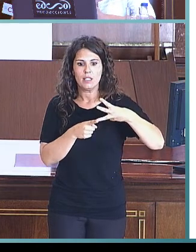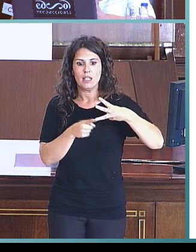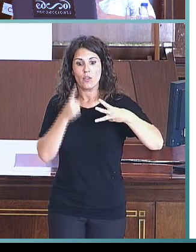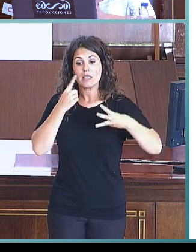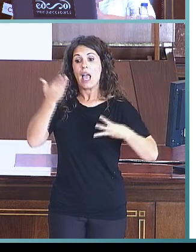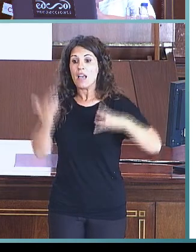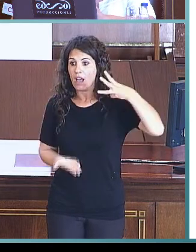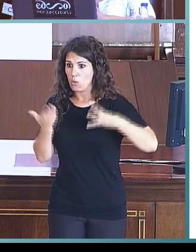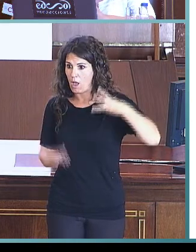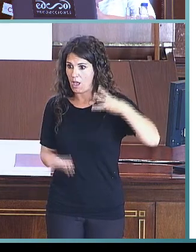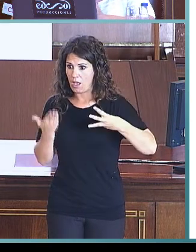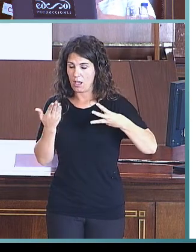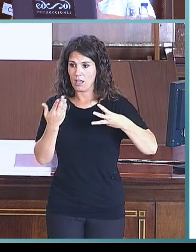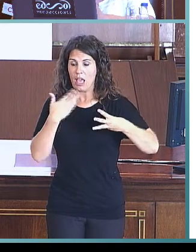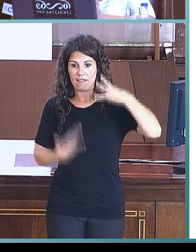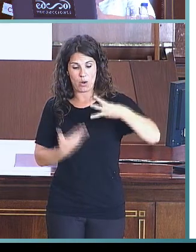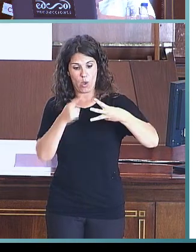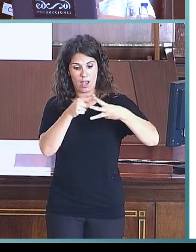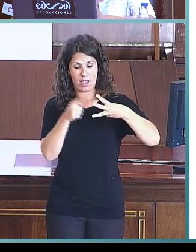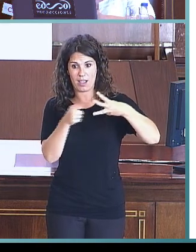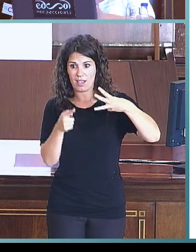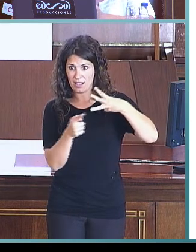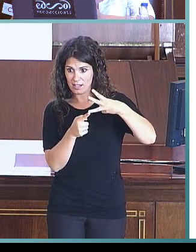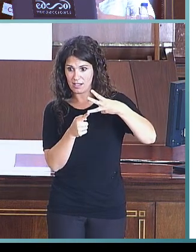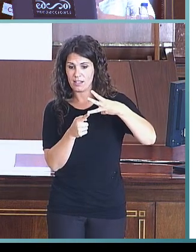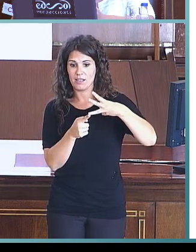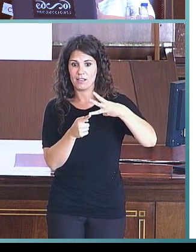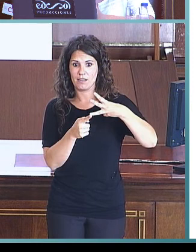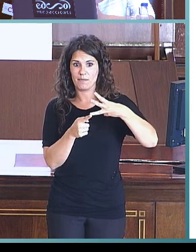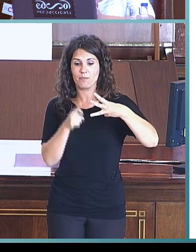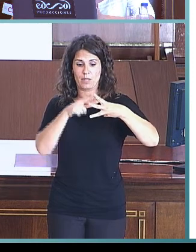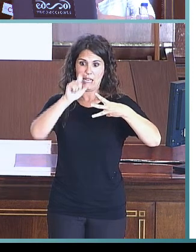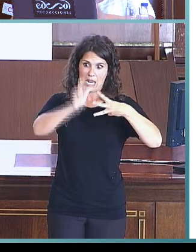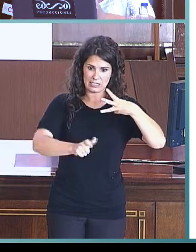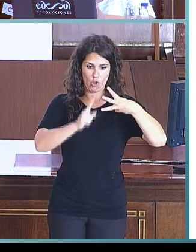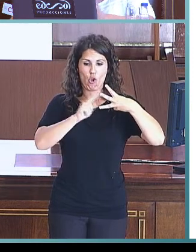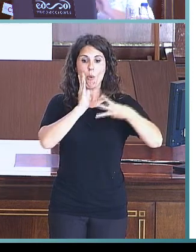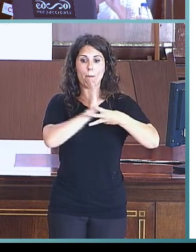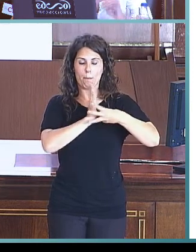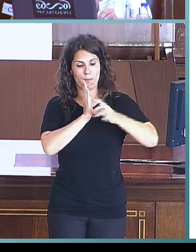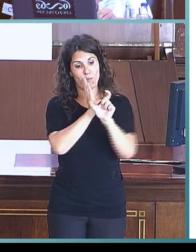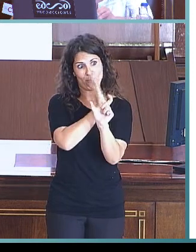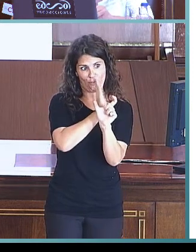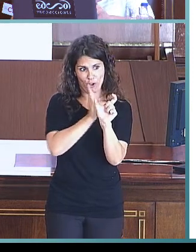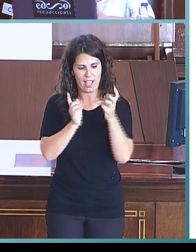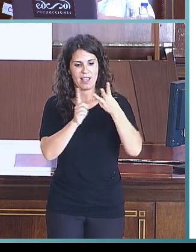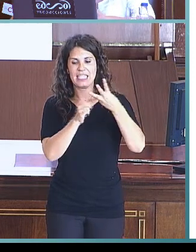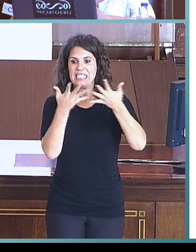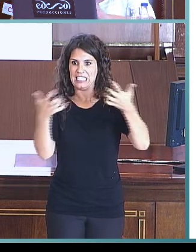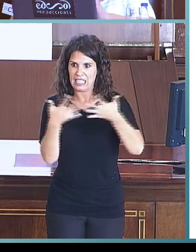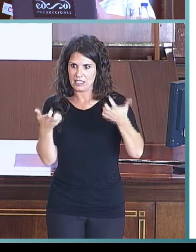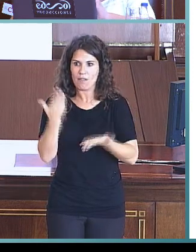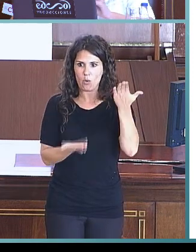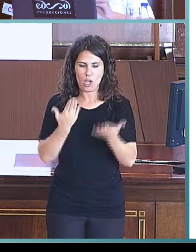Evaluábamos para cada una de estas competencias, para cada uno de estos componentes del lenguaje, léxico, morfología y sintaxis. Evaluábamos comprensión y